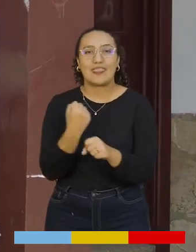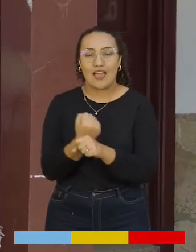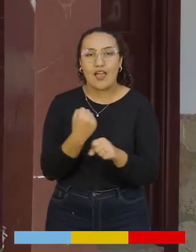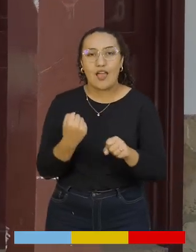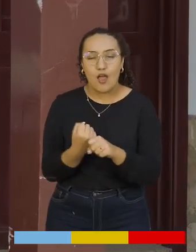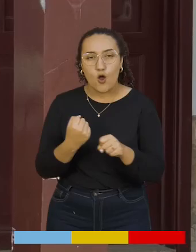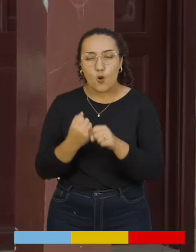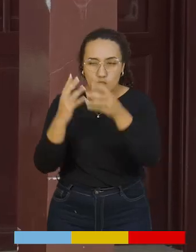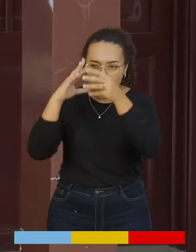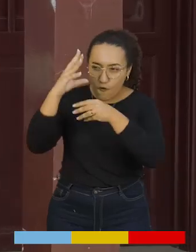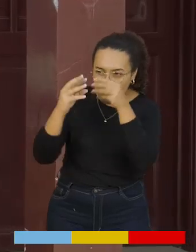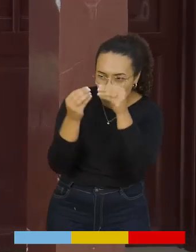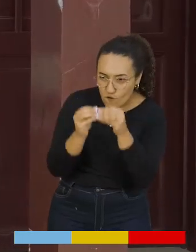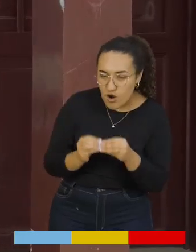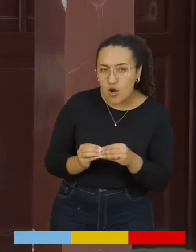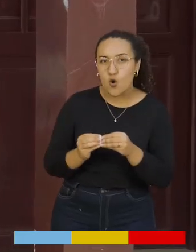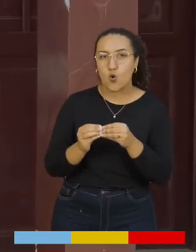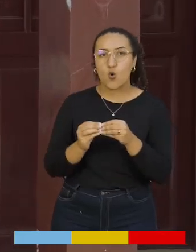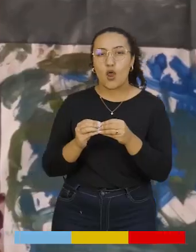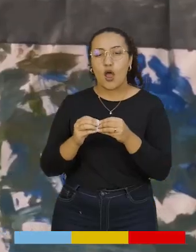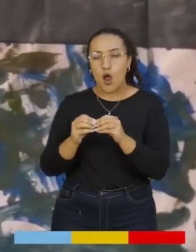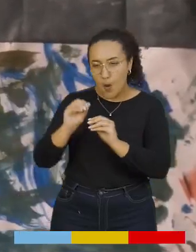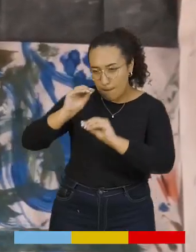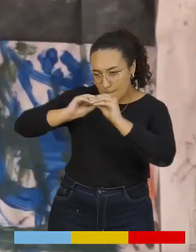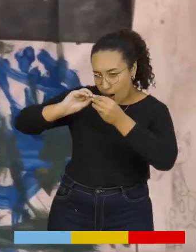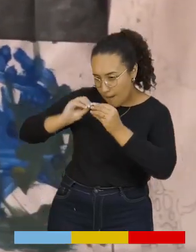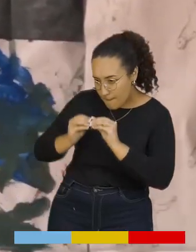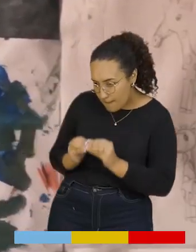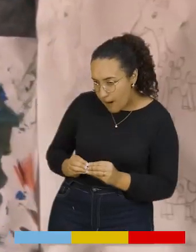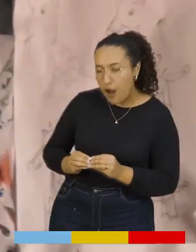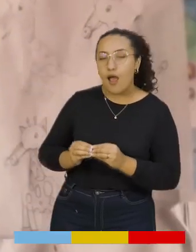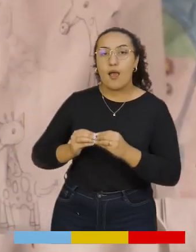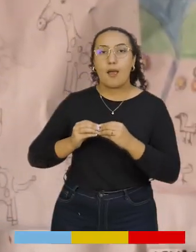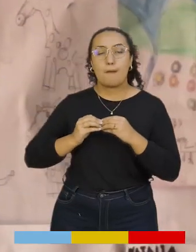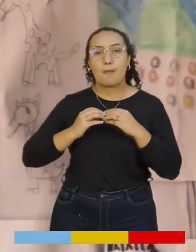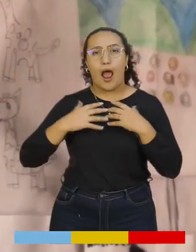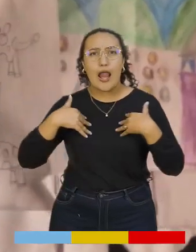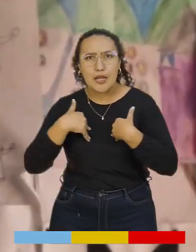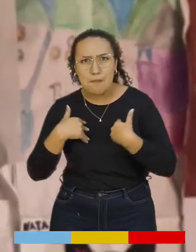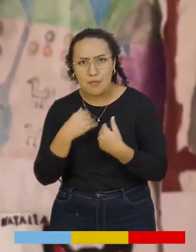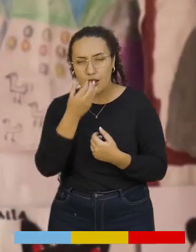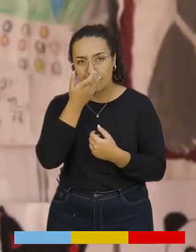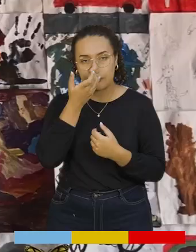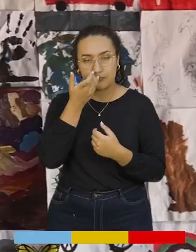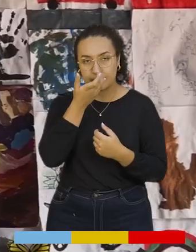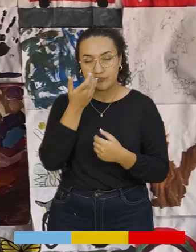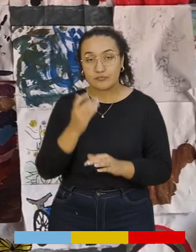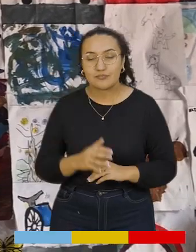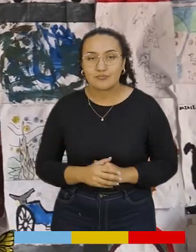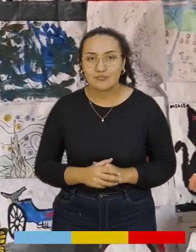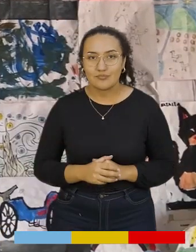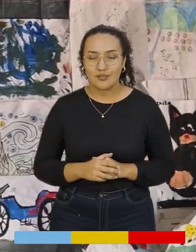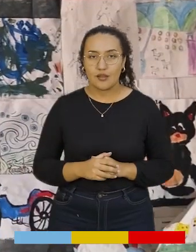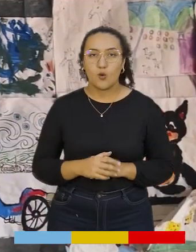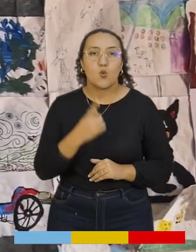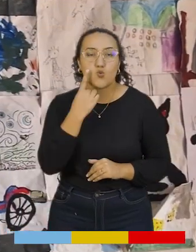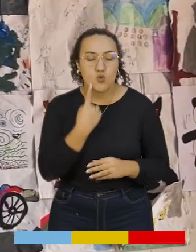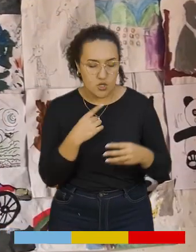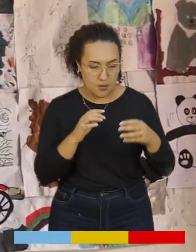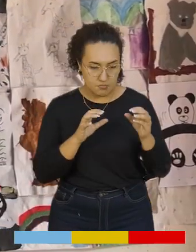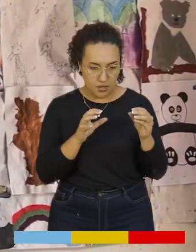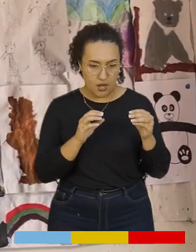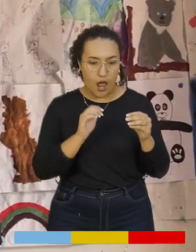geométricas para hacer animalitos, tanto en dibujo como en la escultura. Entonces un día se trabaja la pintura